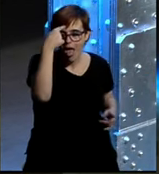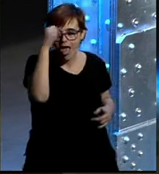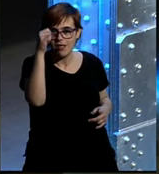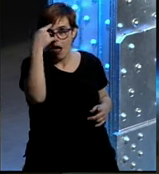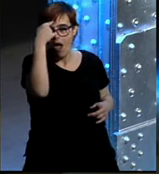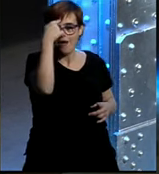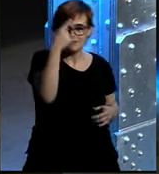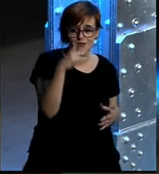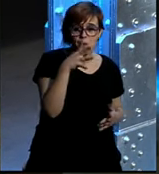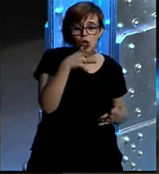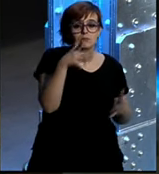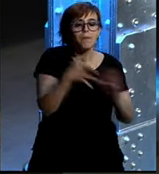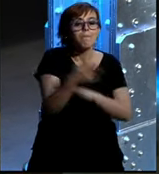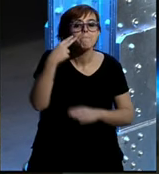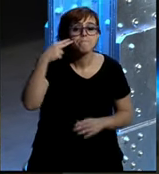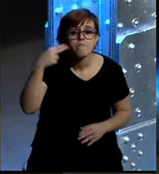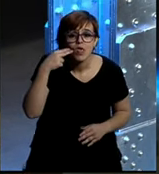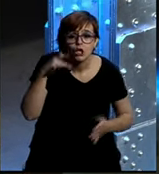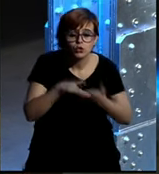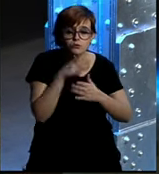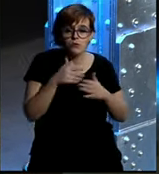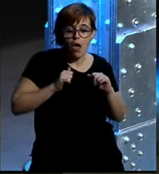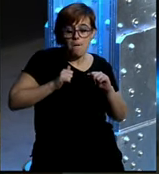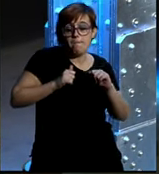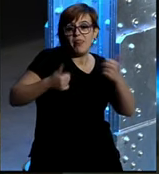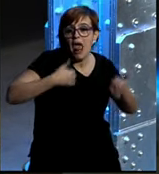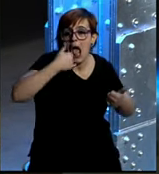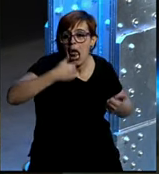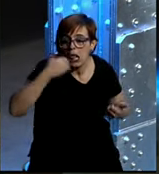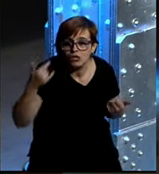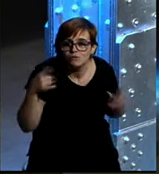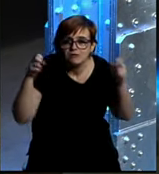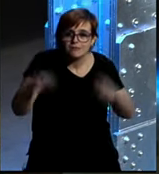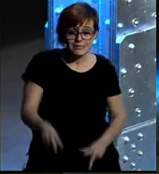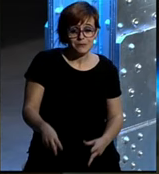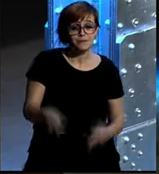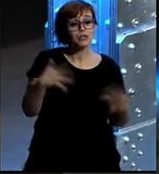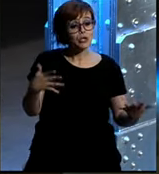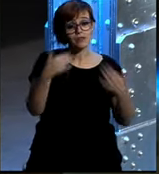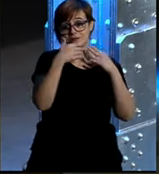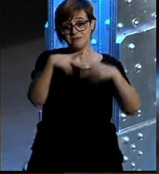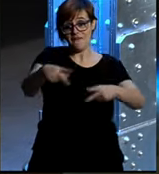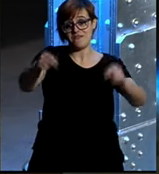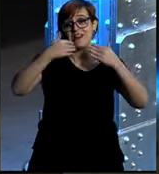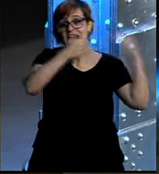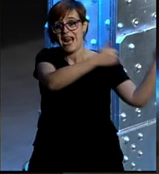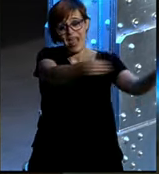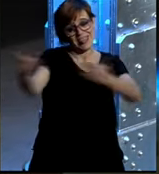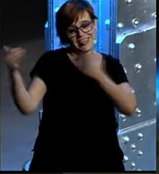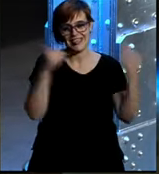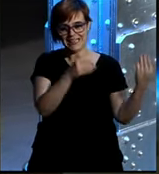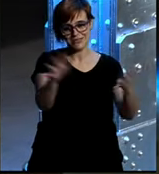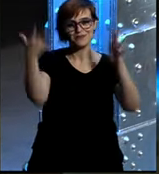¿por qué? porque no tuvieron miedo de lanzarse a la piscina aunque solo la piscina tuviera una gota de agua y con esto pues termino muchísimas gracias